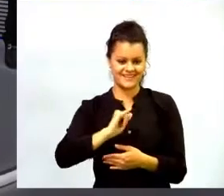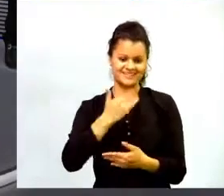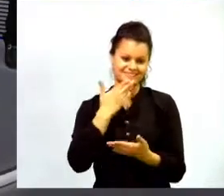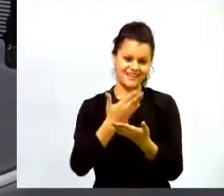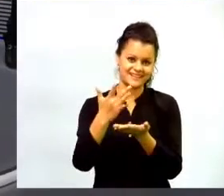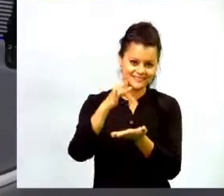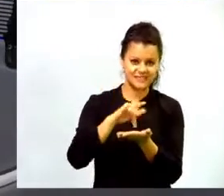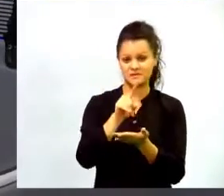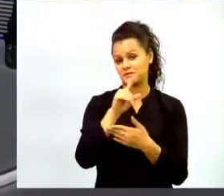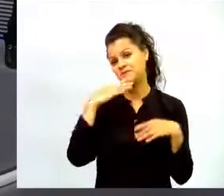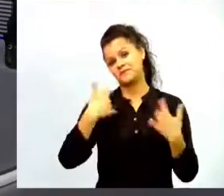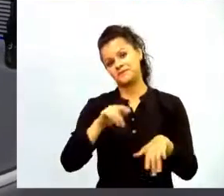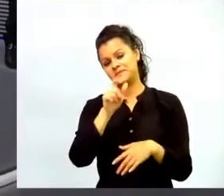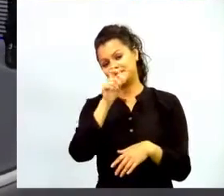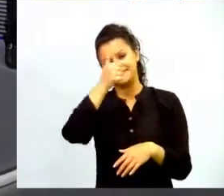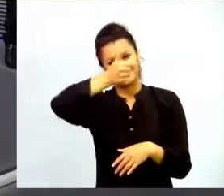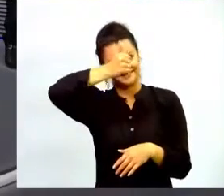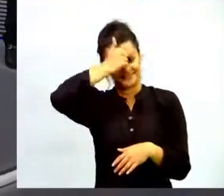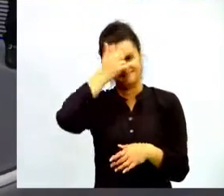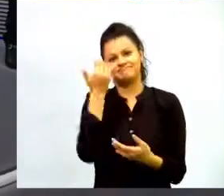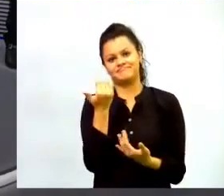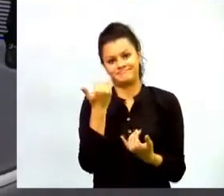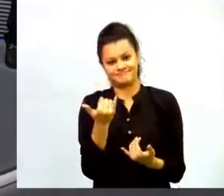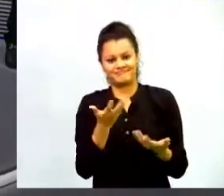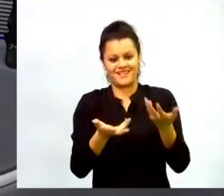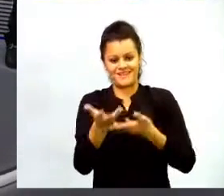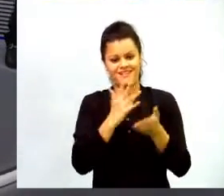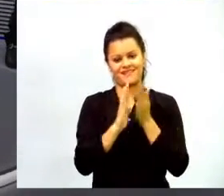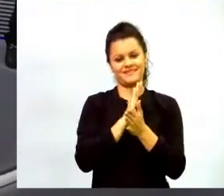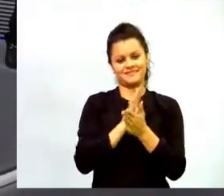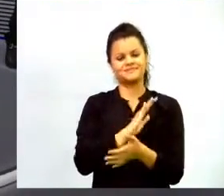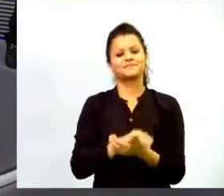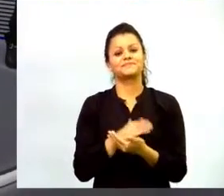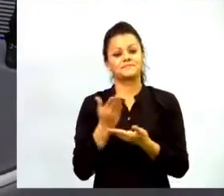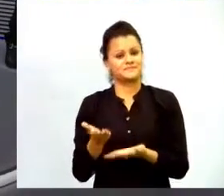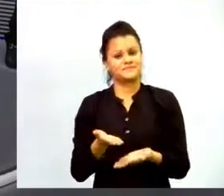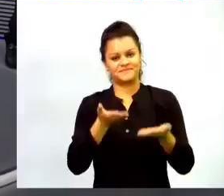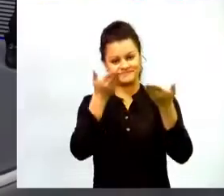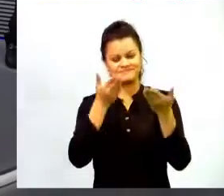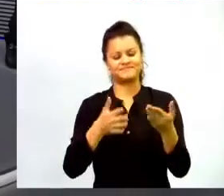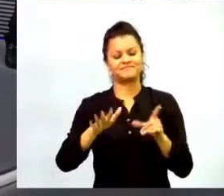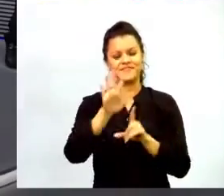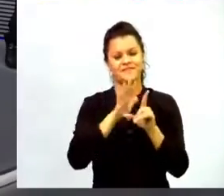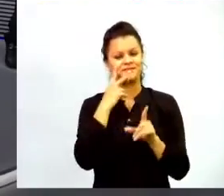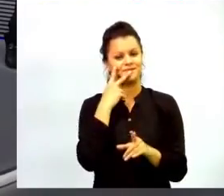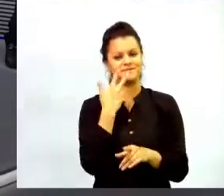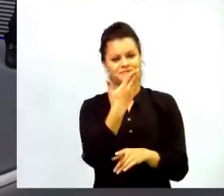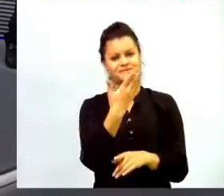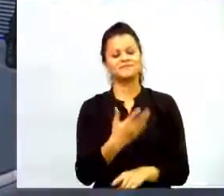pieza fundamental para este conversatorio los dejamos entonces con estos videos gracias